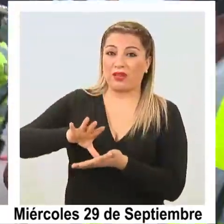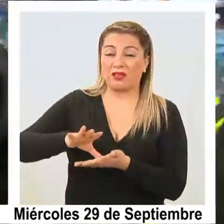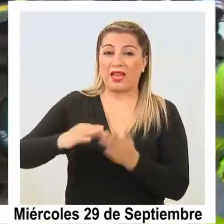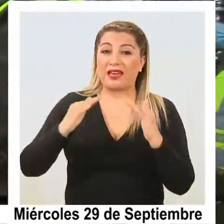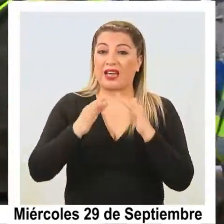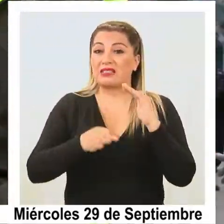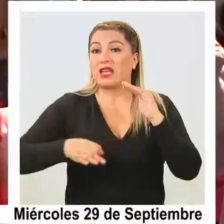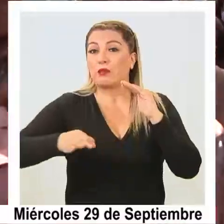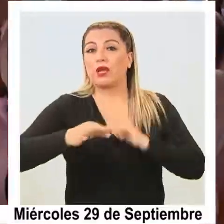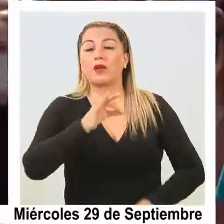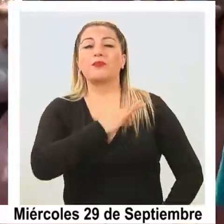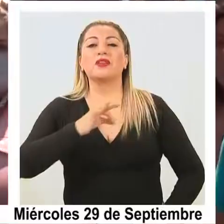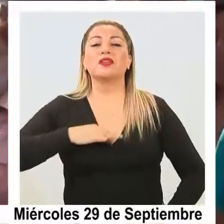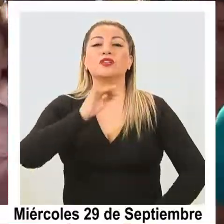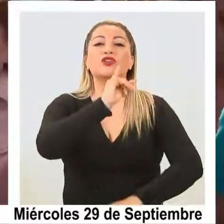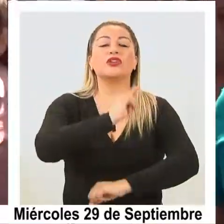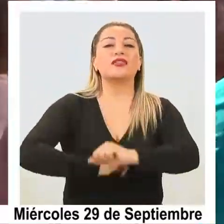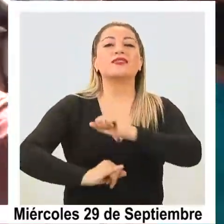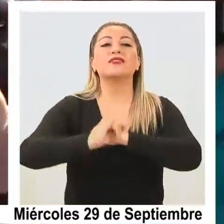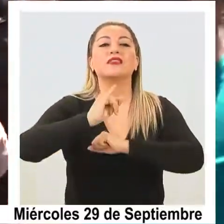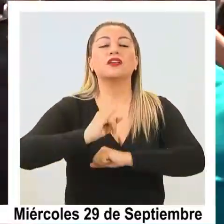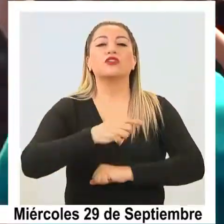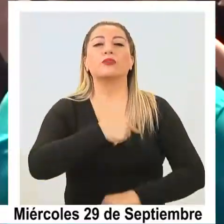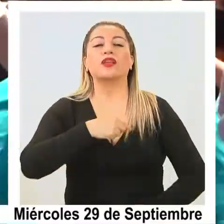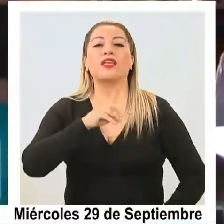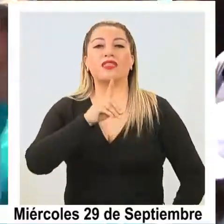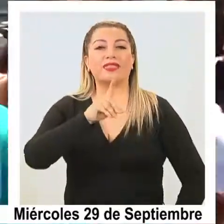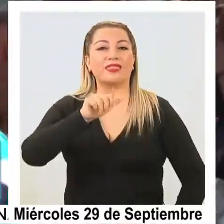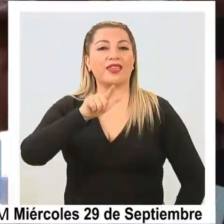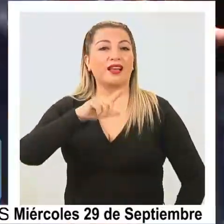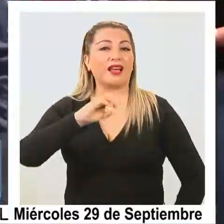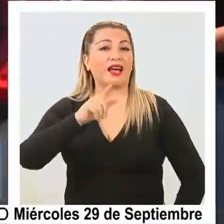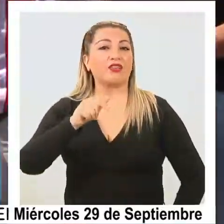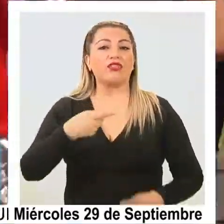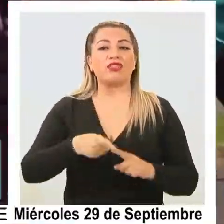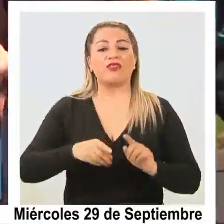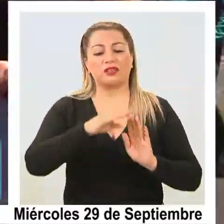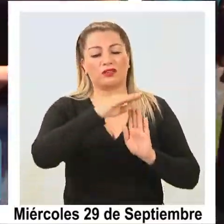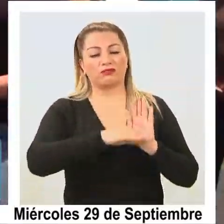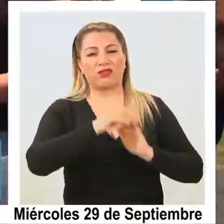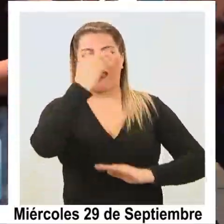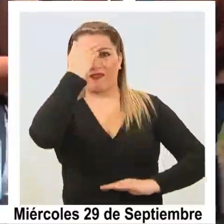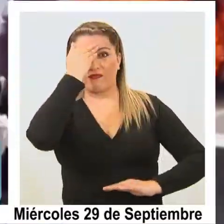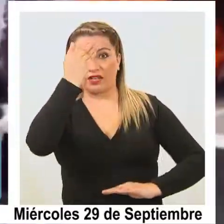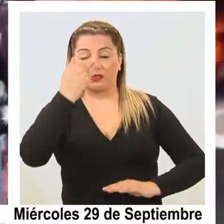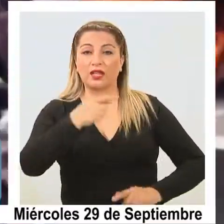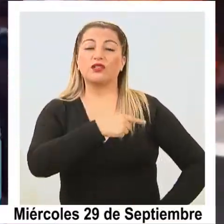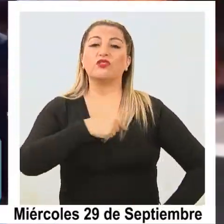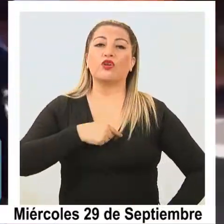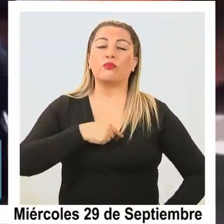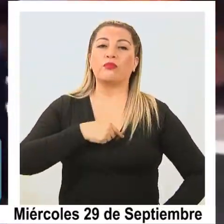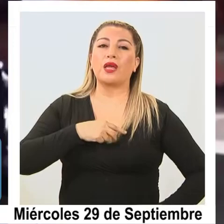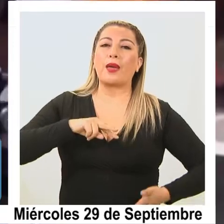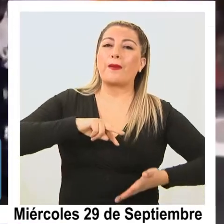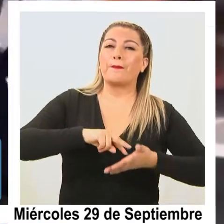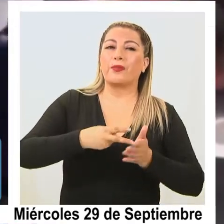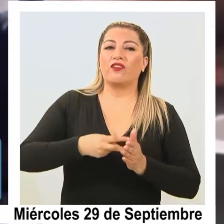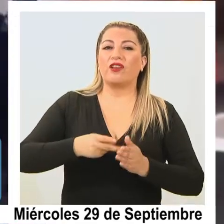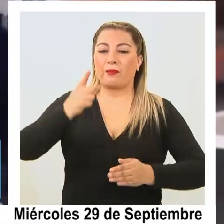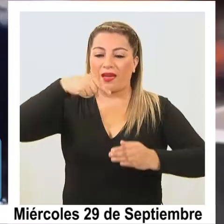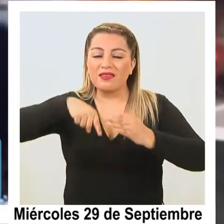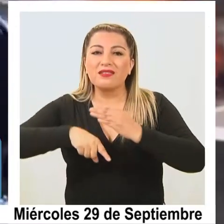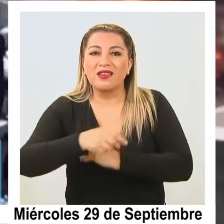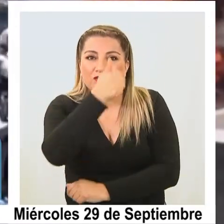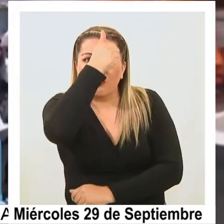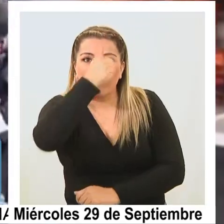el ministro del Interior, Rodrigo Delgado, anunció una serie de medidas para enfrentar la que denominó crisis de ingreso